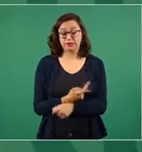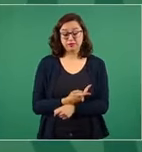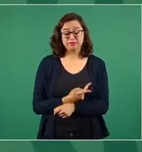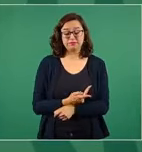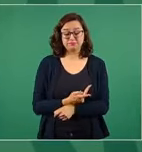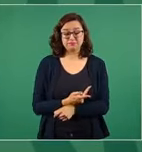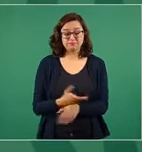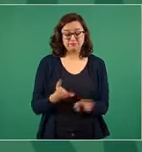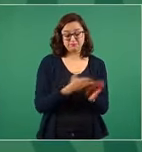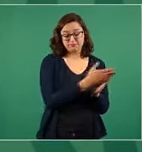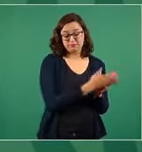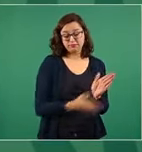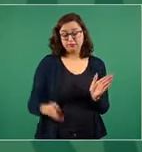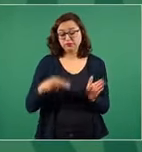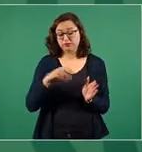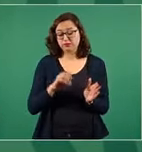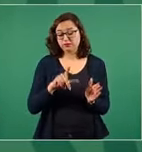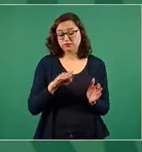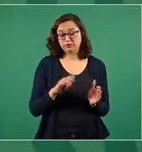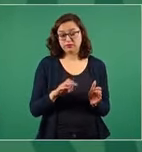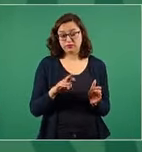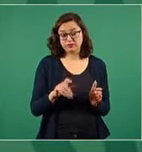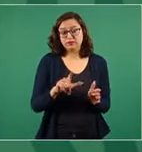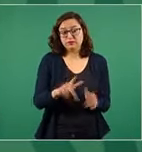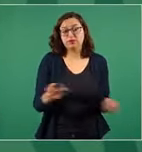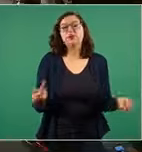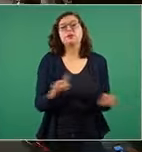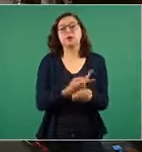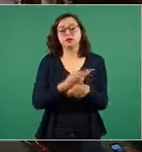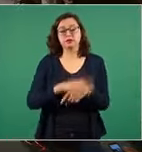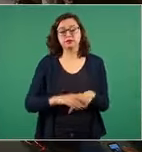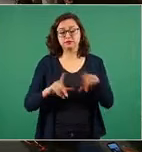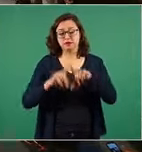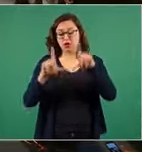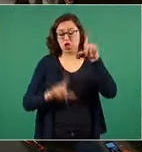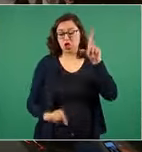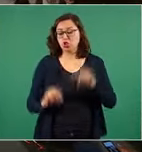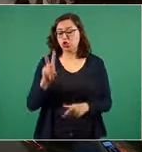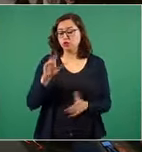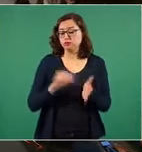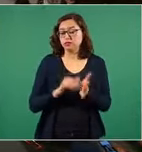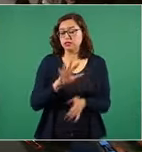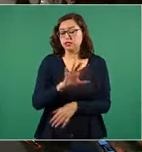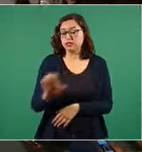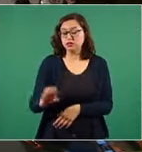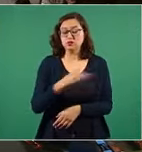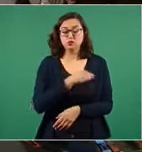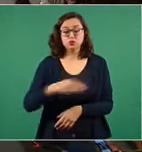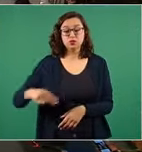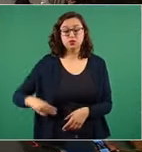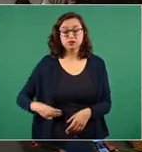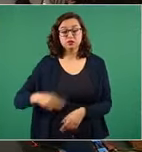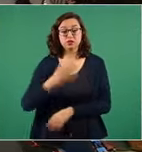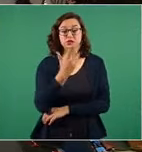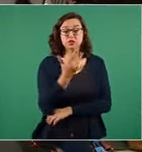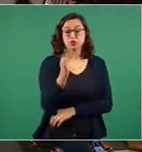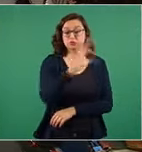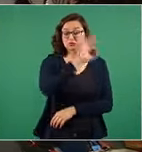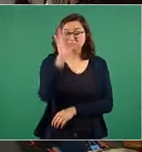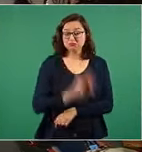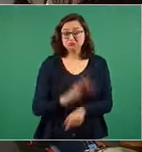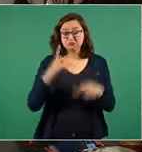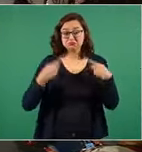500 municipios aproximadamente? Más de la mitad perdieron población